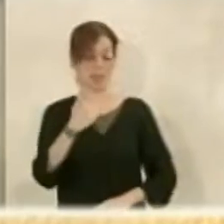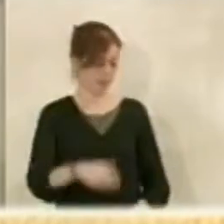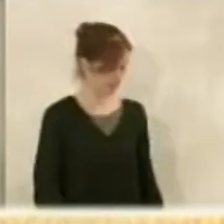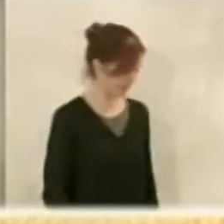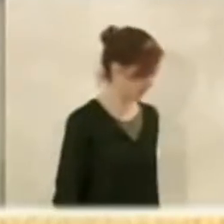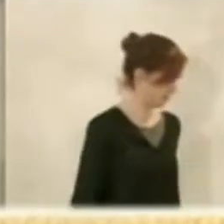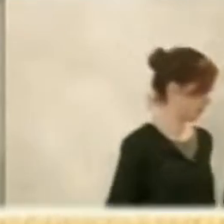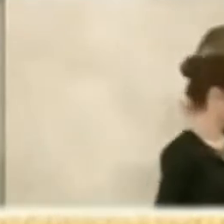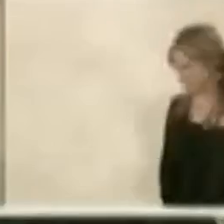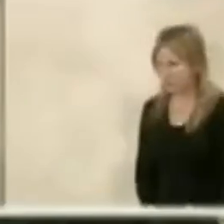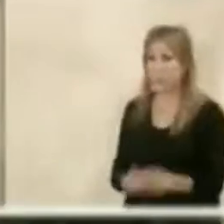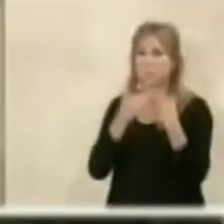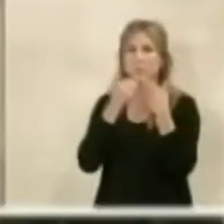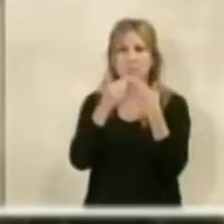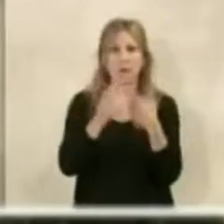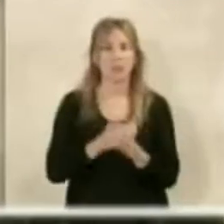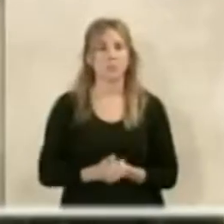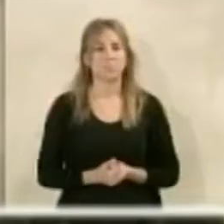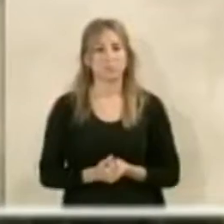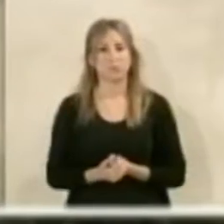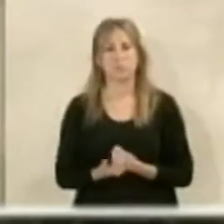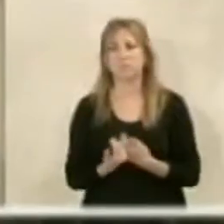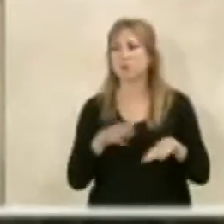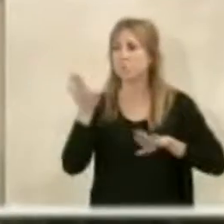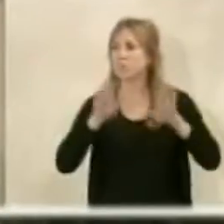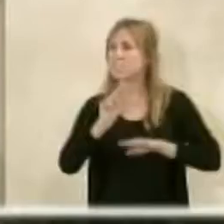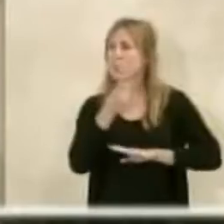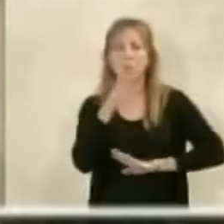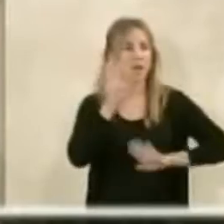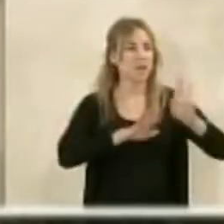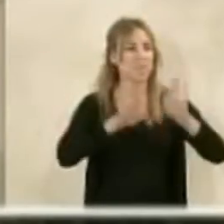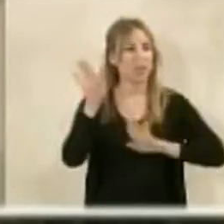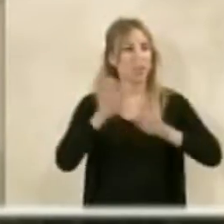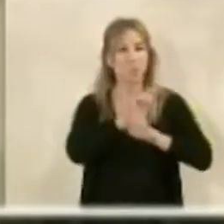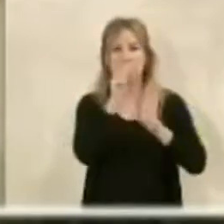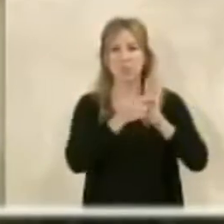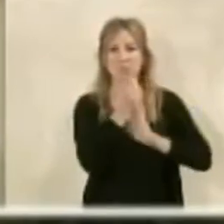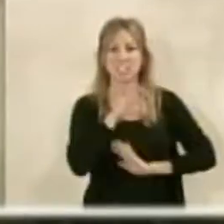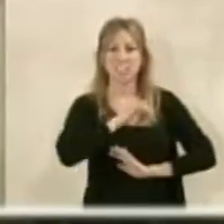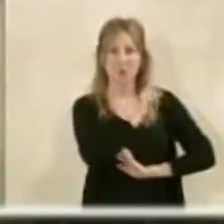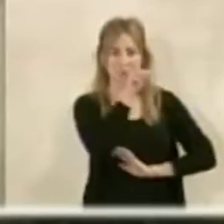SEÑOR gracias. ¿Alguna segunda intervención a este punto? Sí, señor Esteban.